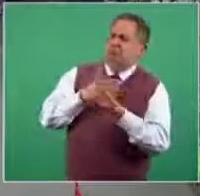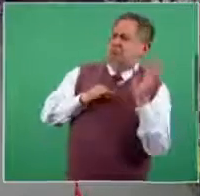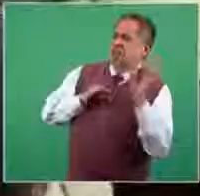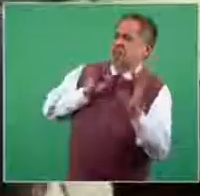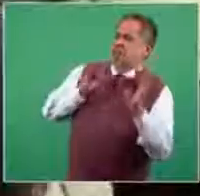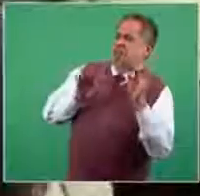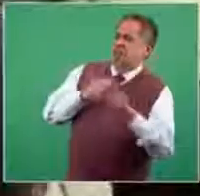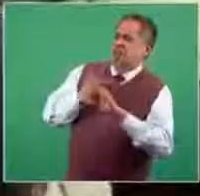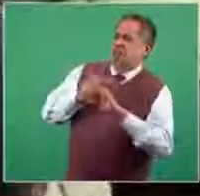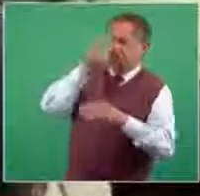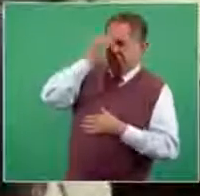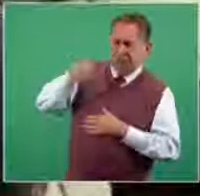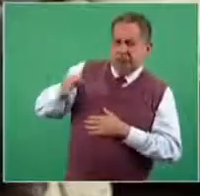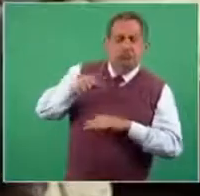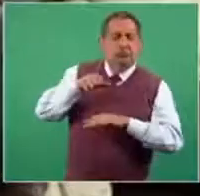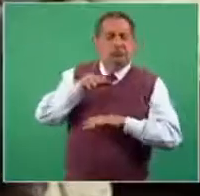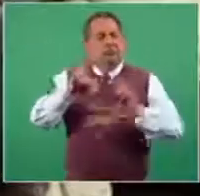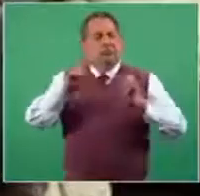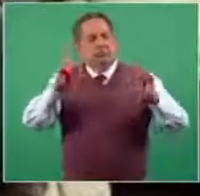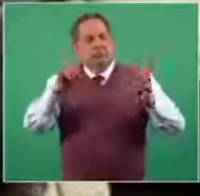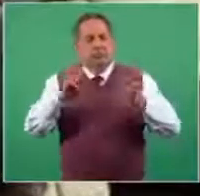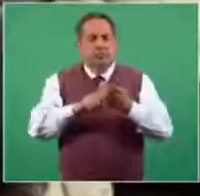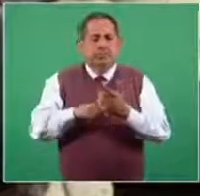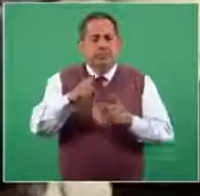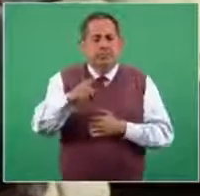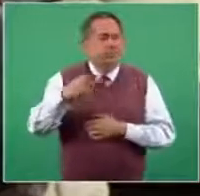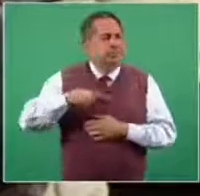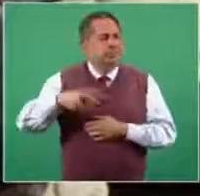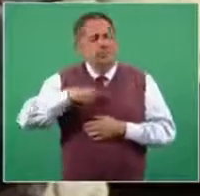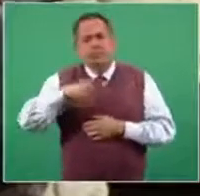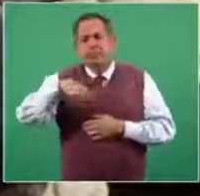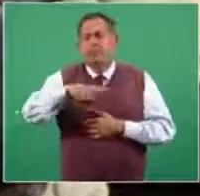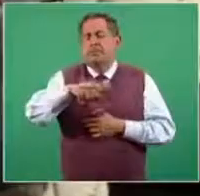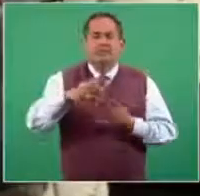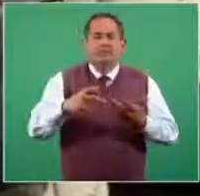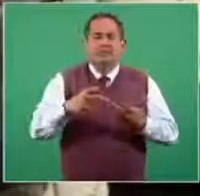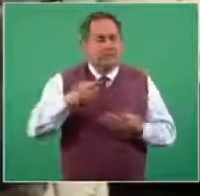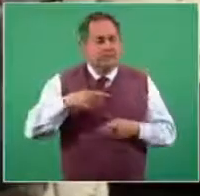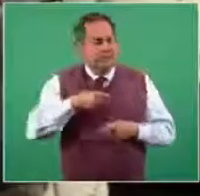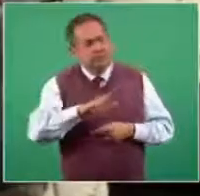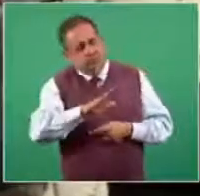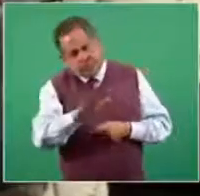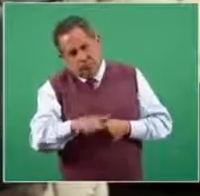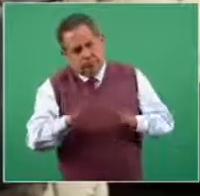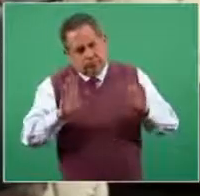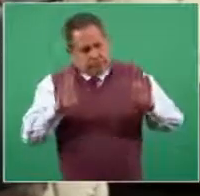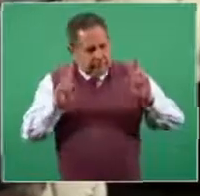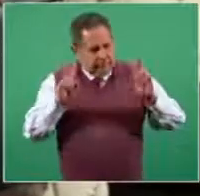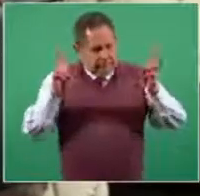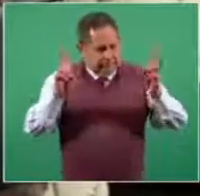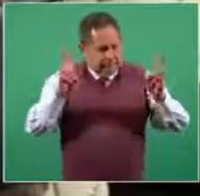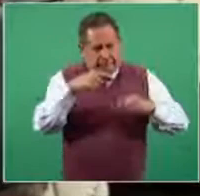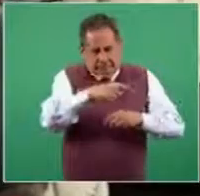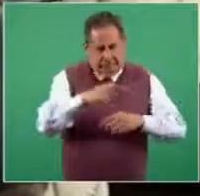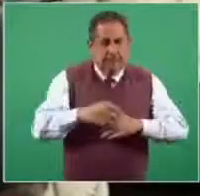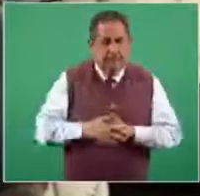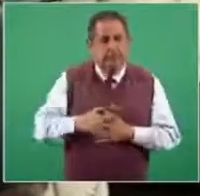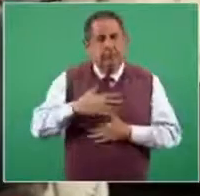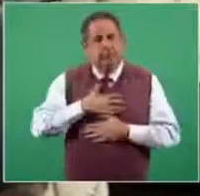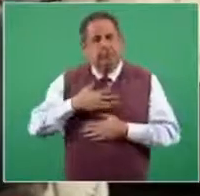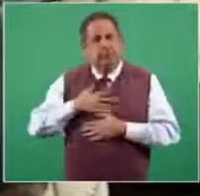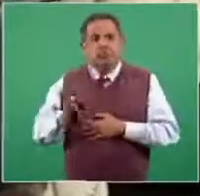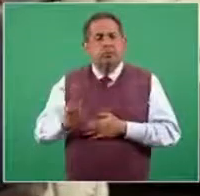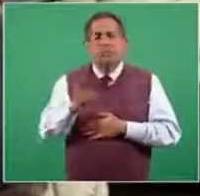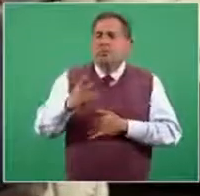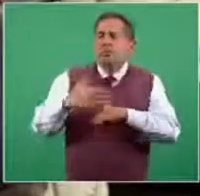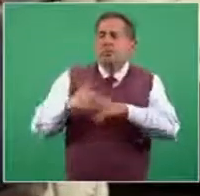preciso en cuestión del tema de la gente que se estaba muriendo. Y mi pregunta